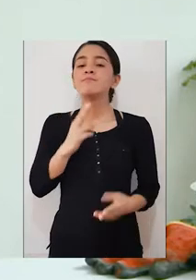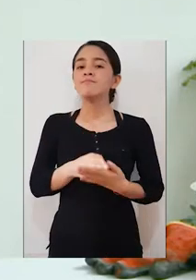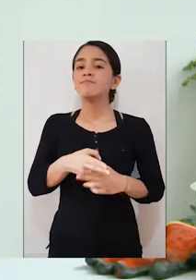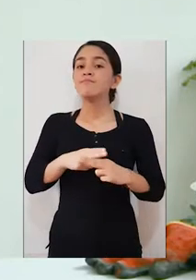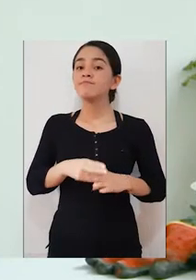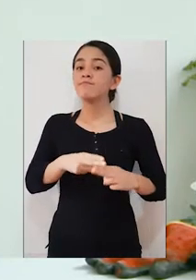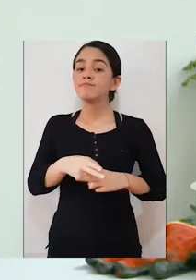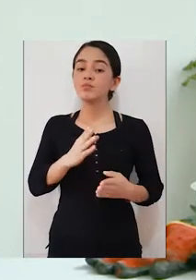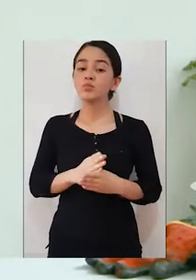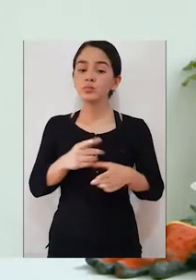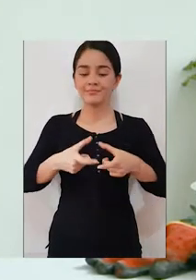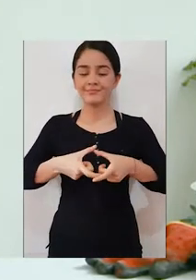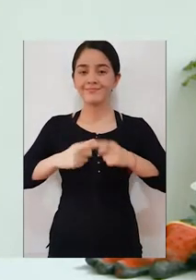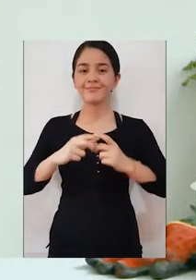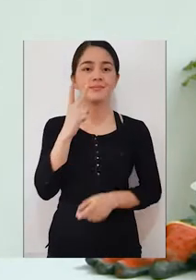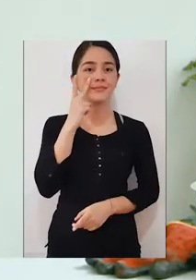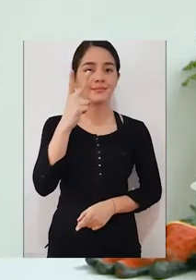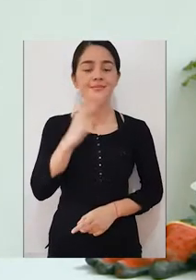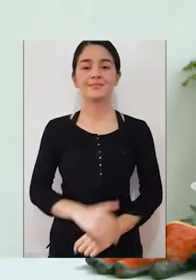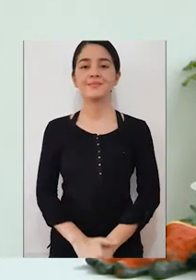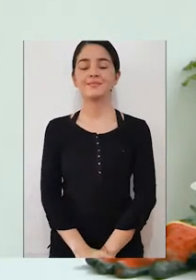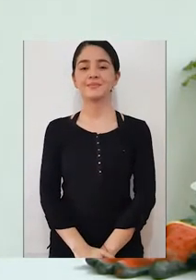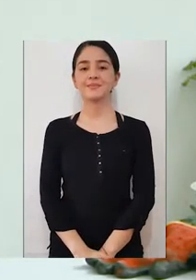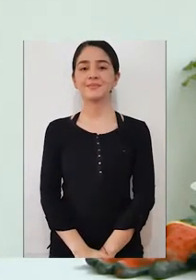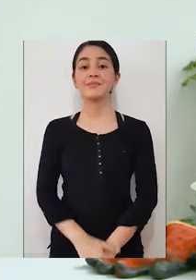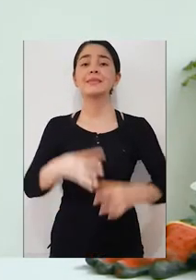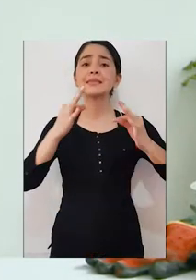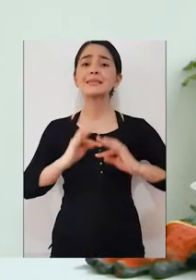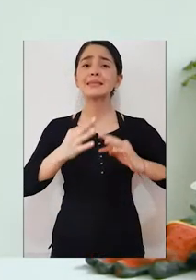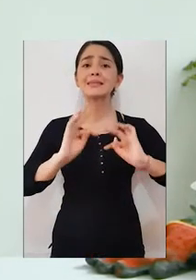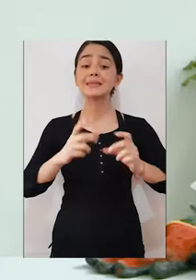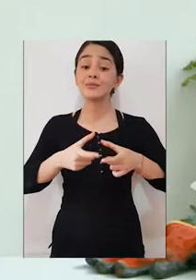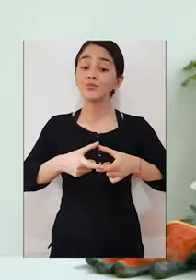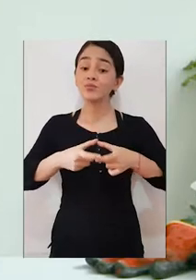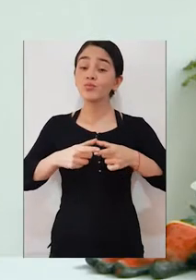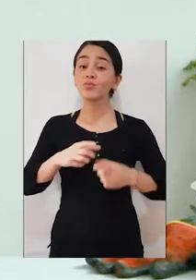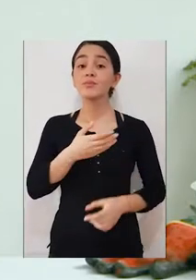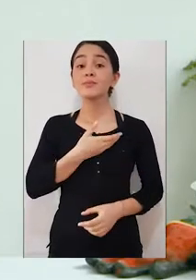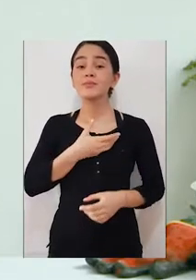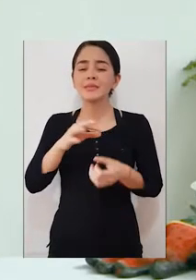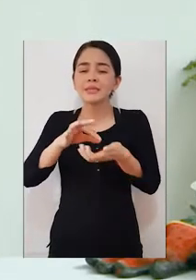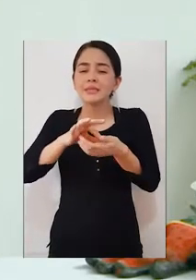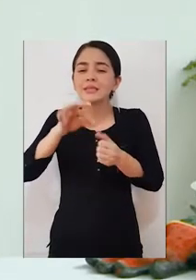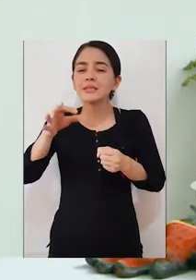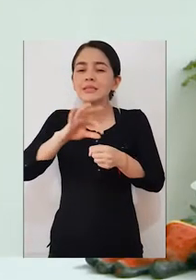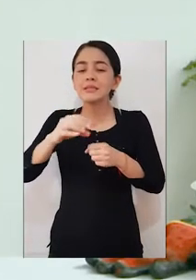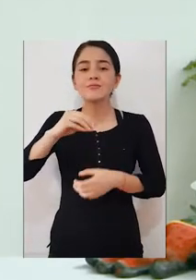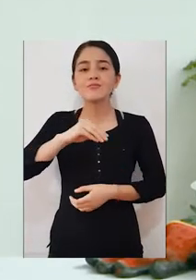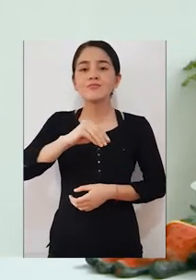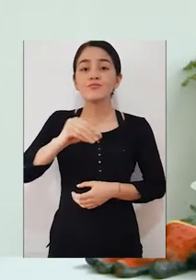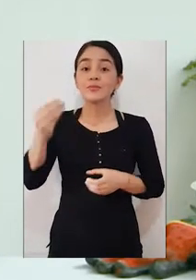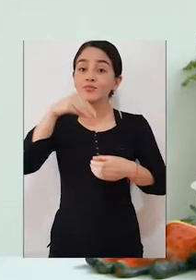de esta manera. Se pueden ver en rodajas. Tratando de que las rodajas tengan semillas dentro de ellas.